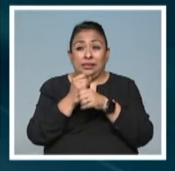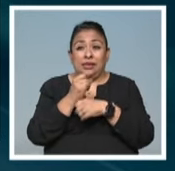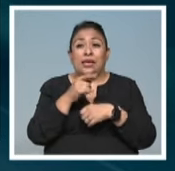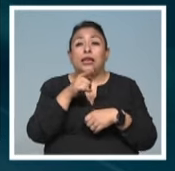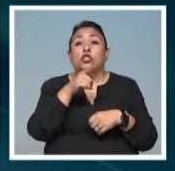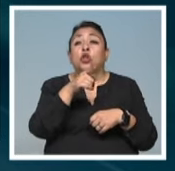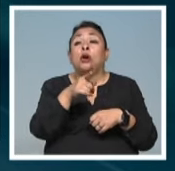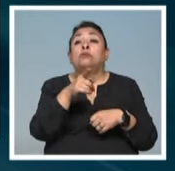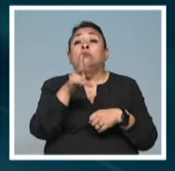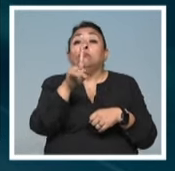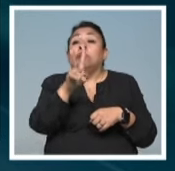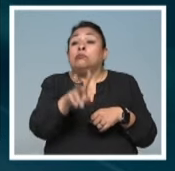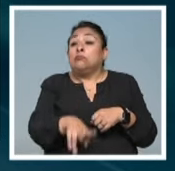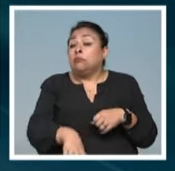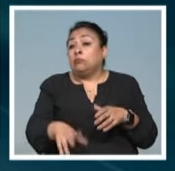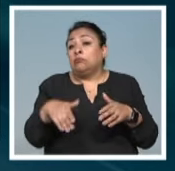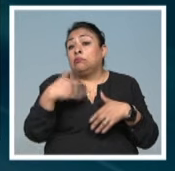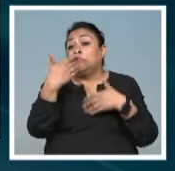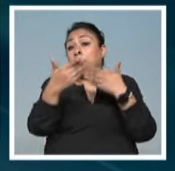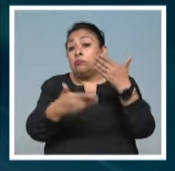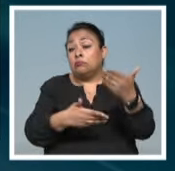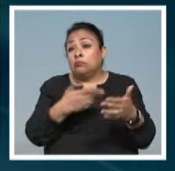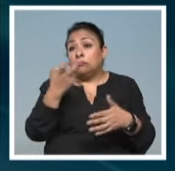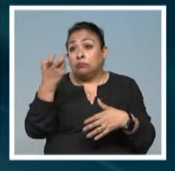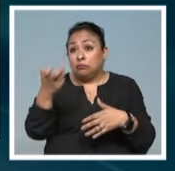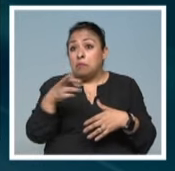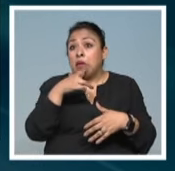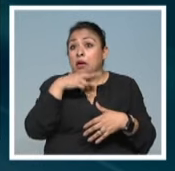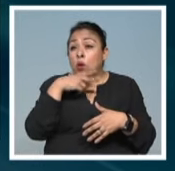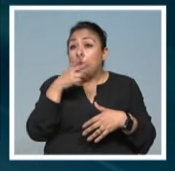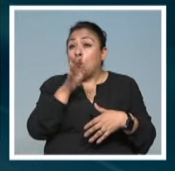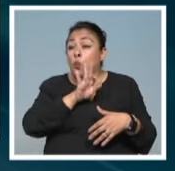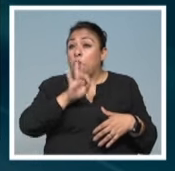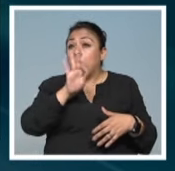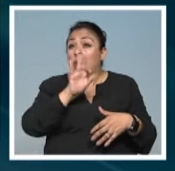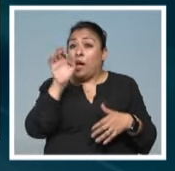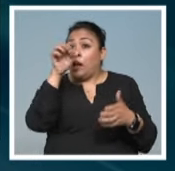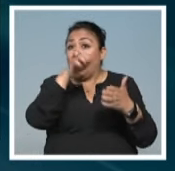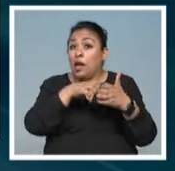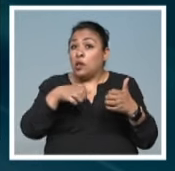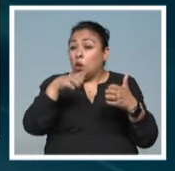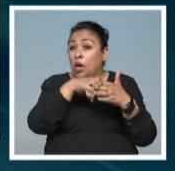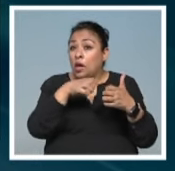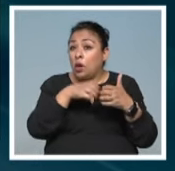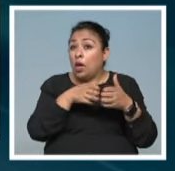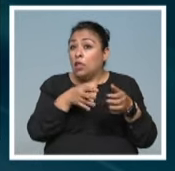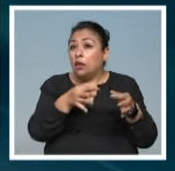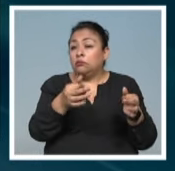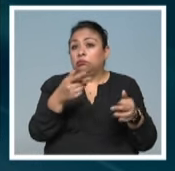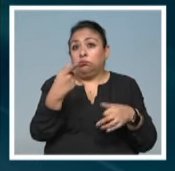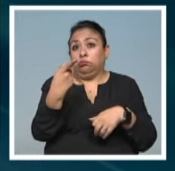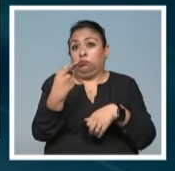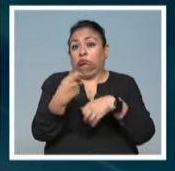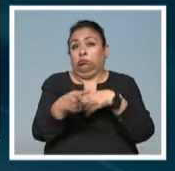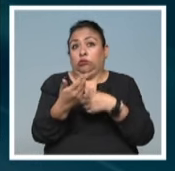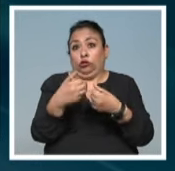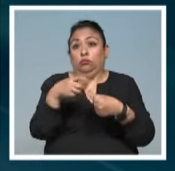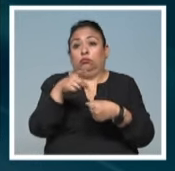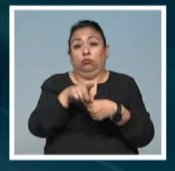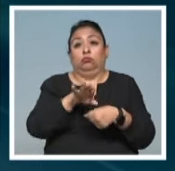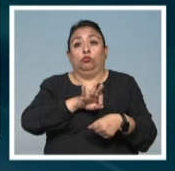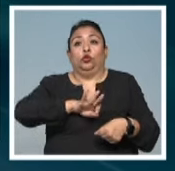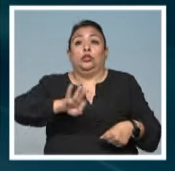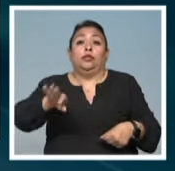Alert, Lo cierto es que a medida que estas herramientas mejoran su capacidad para engañar, representan un gran riesgo para la sociedad.